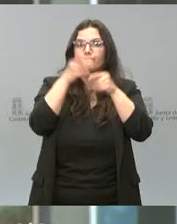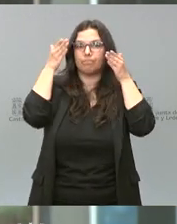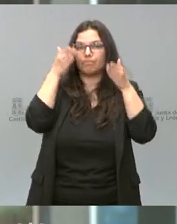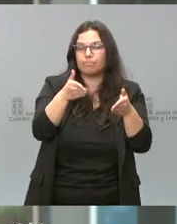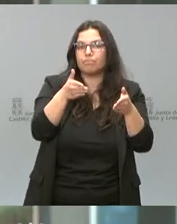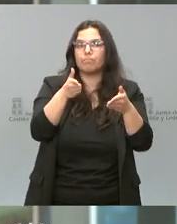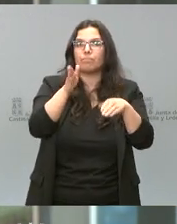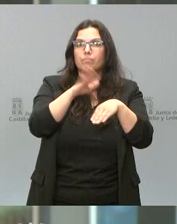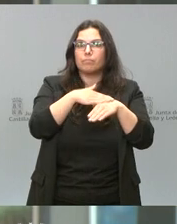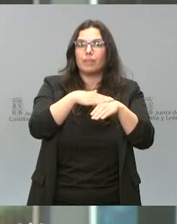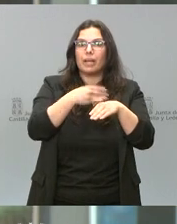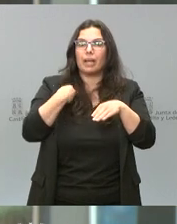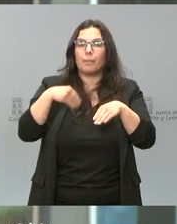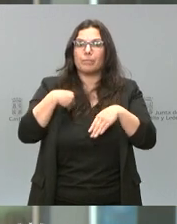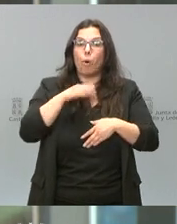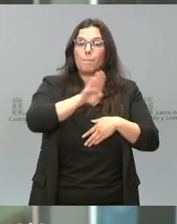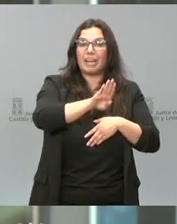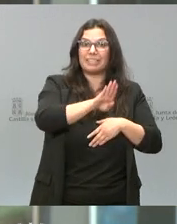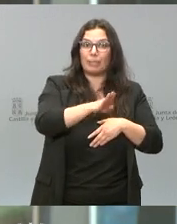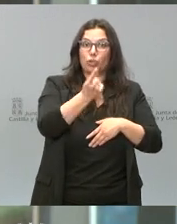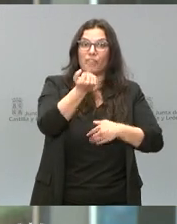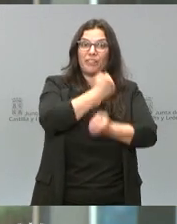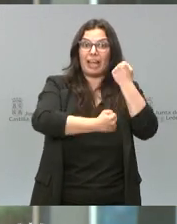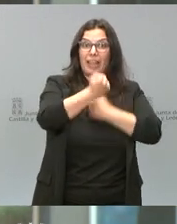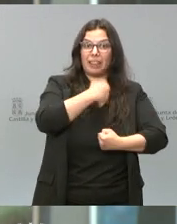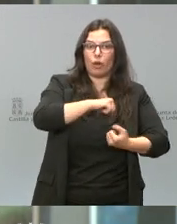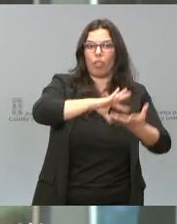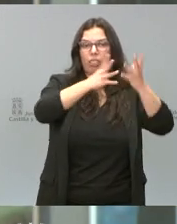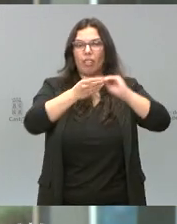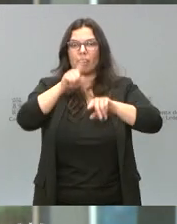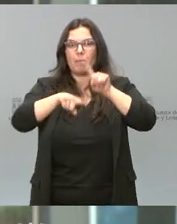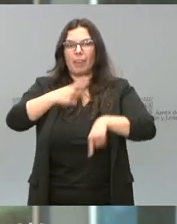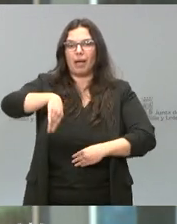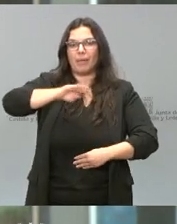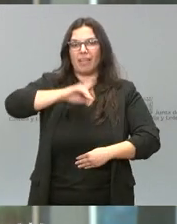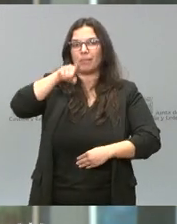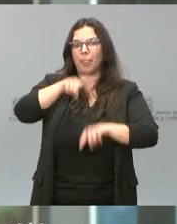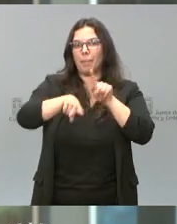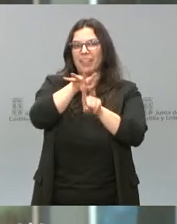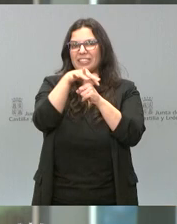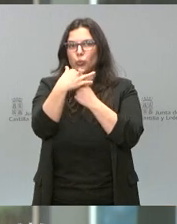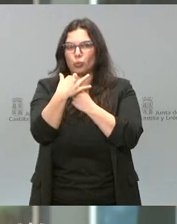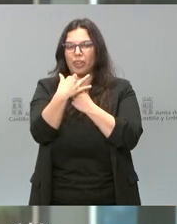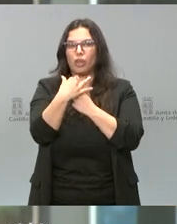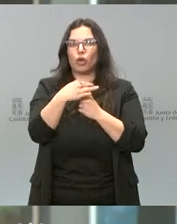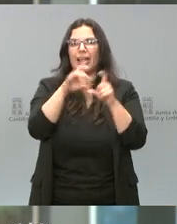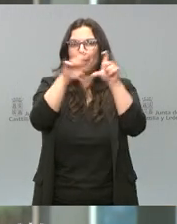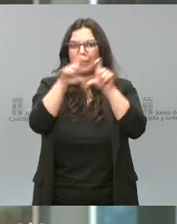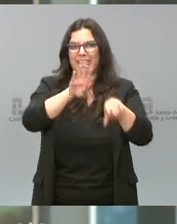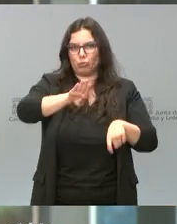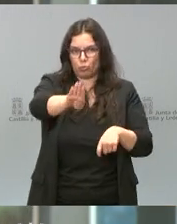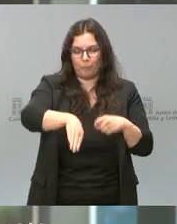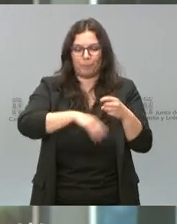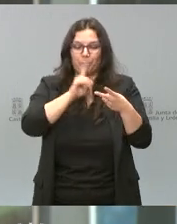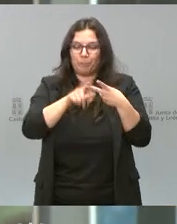adecuar los pasivos financieros a las capacidades y también a las circunstancias de cada propia empresa. En segundo